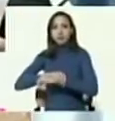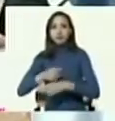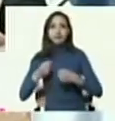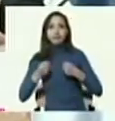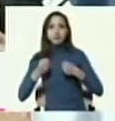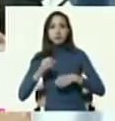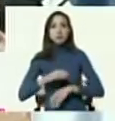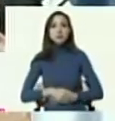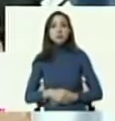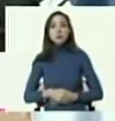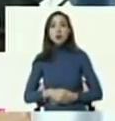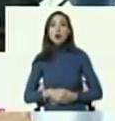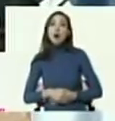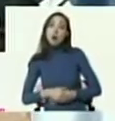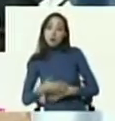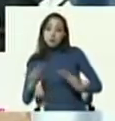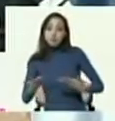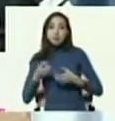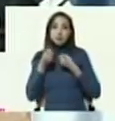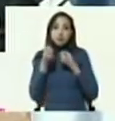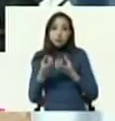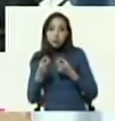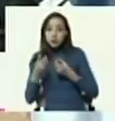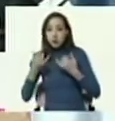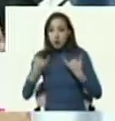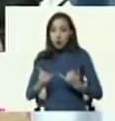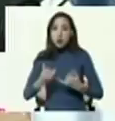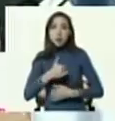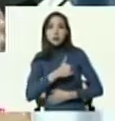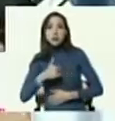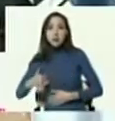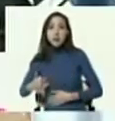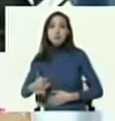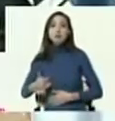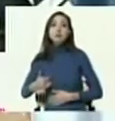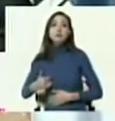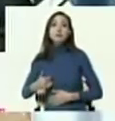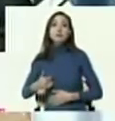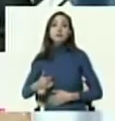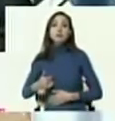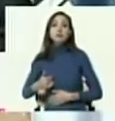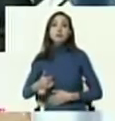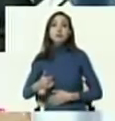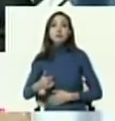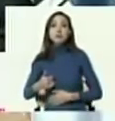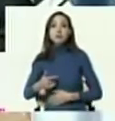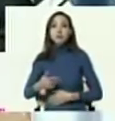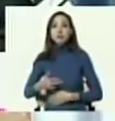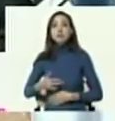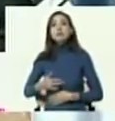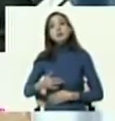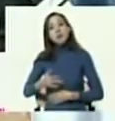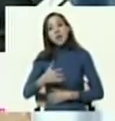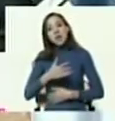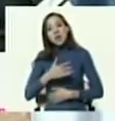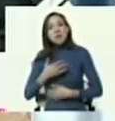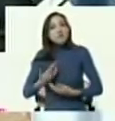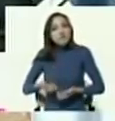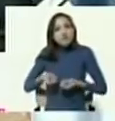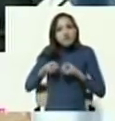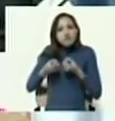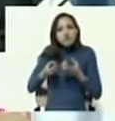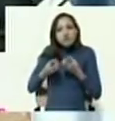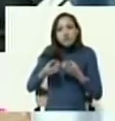reseñado este caso, hemos querido el día de hoy, y esto sí, queremos darle una